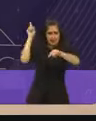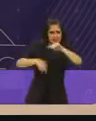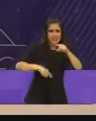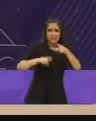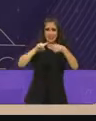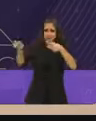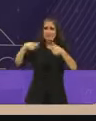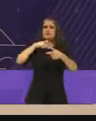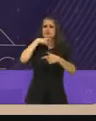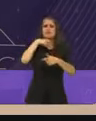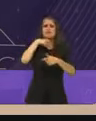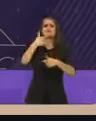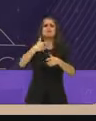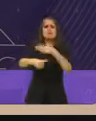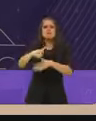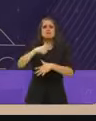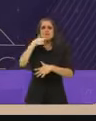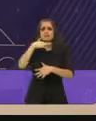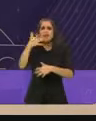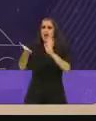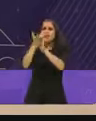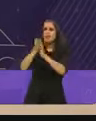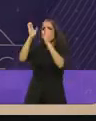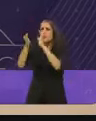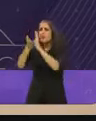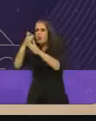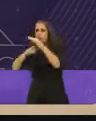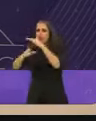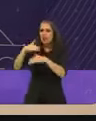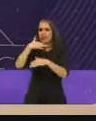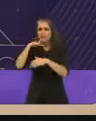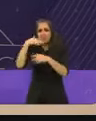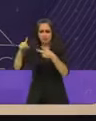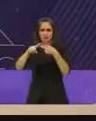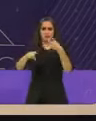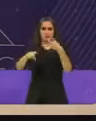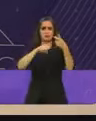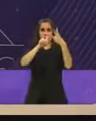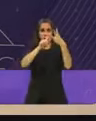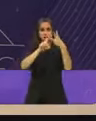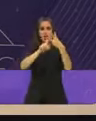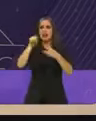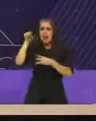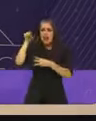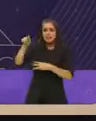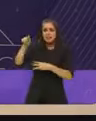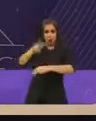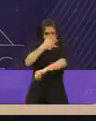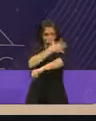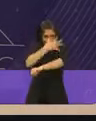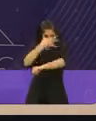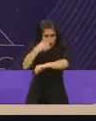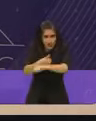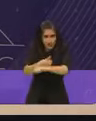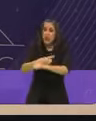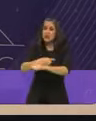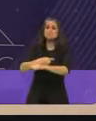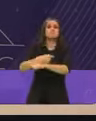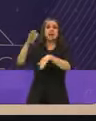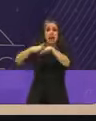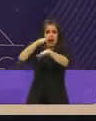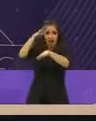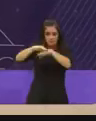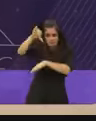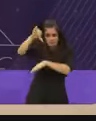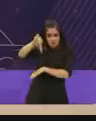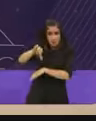conocida como cártel inmobiliario. Tercera, reprobó en transparencia y la Auditoría Superior de la